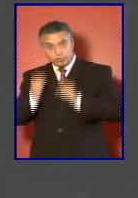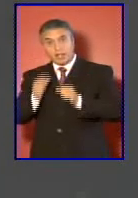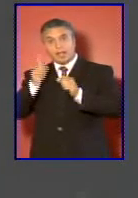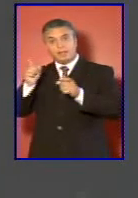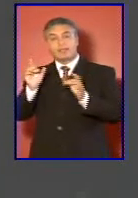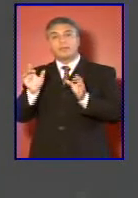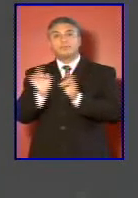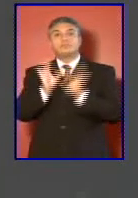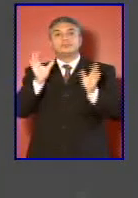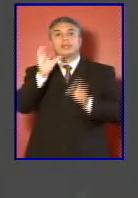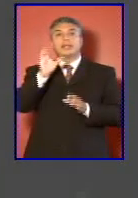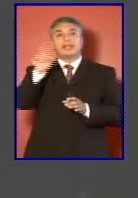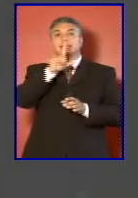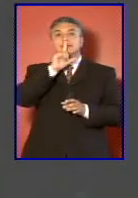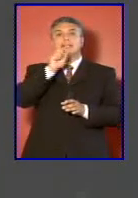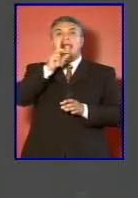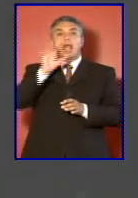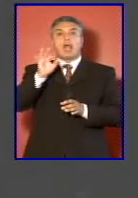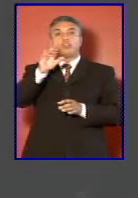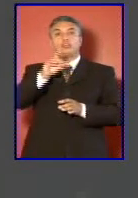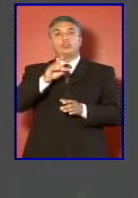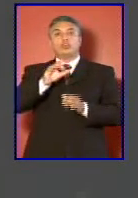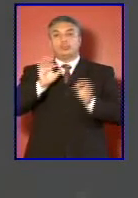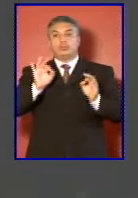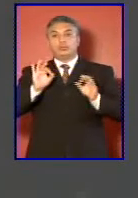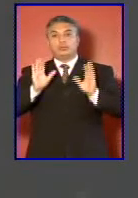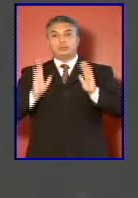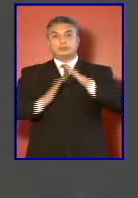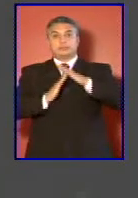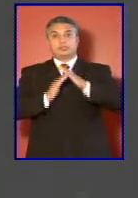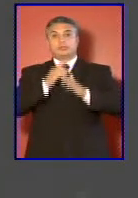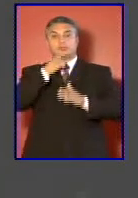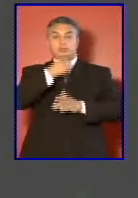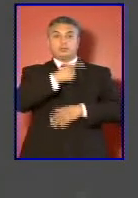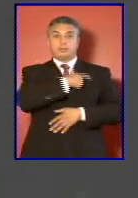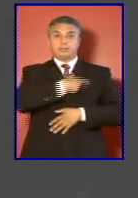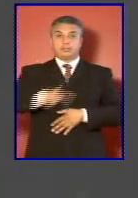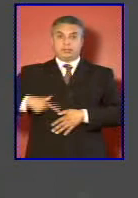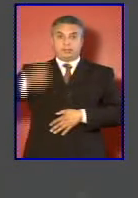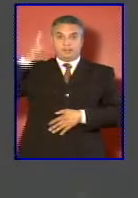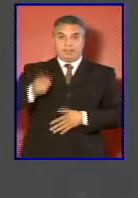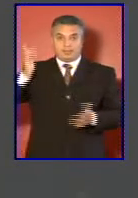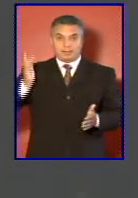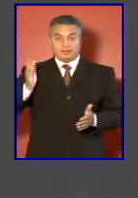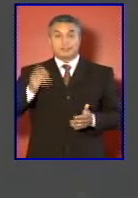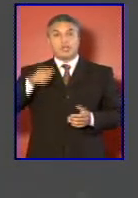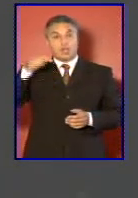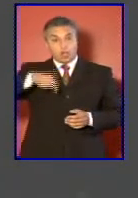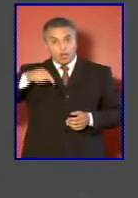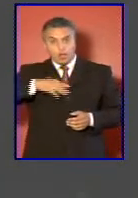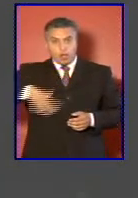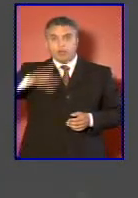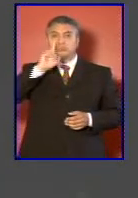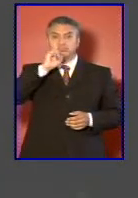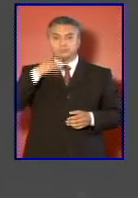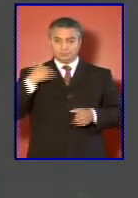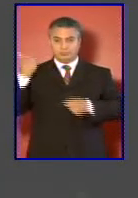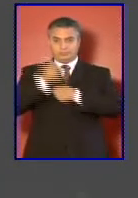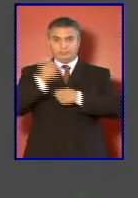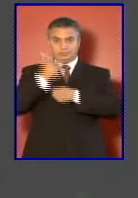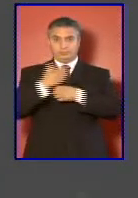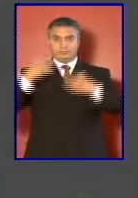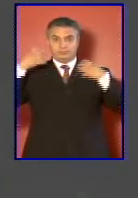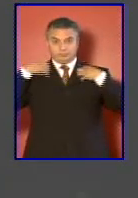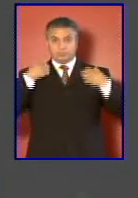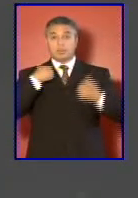excepción cuando se han decretado por el presidente de la república hoy y quienes hemos estado en este cargo hemos visto